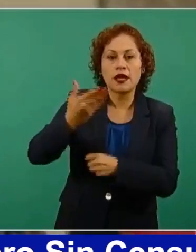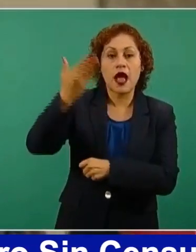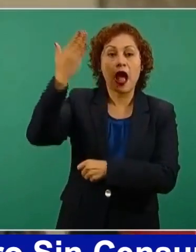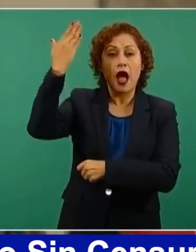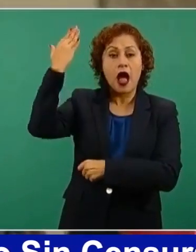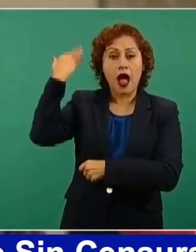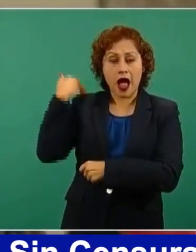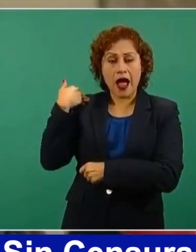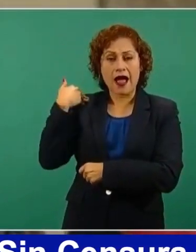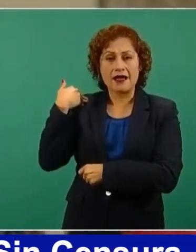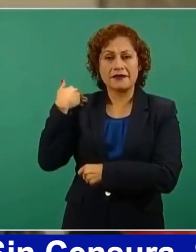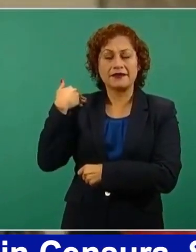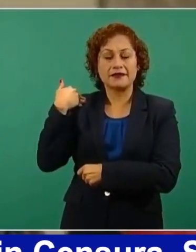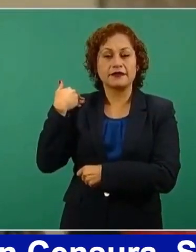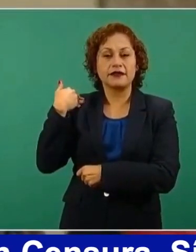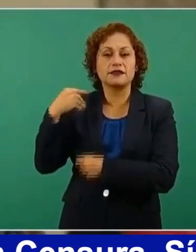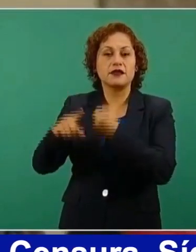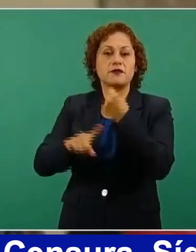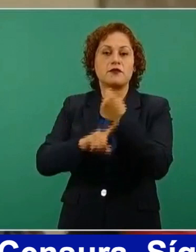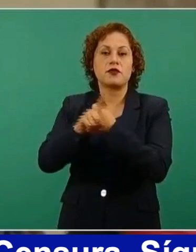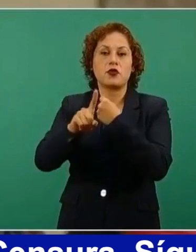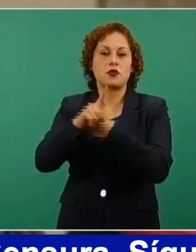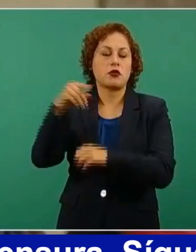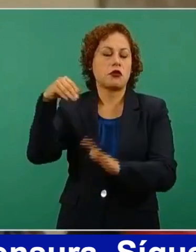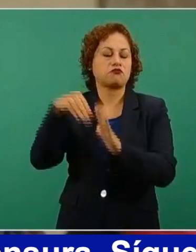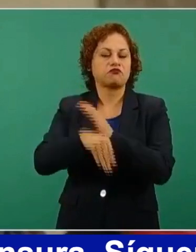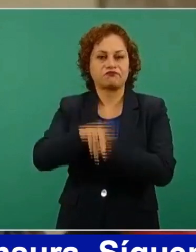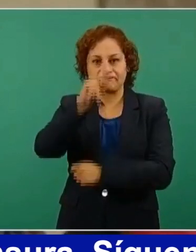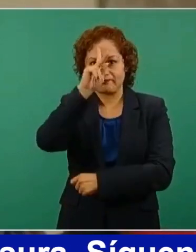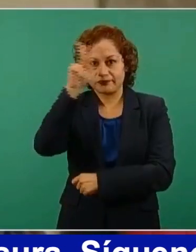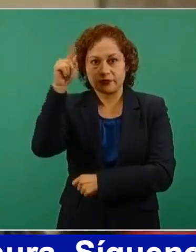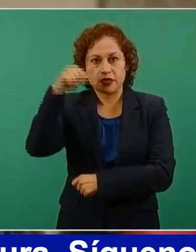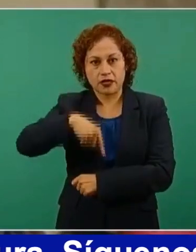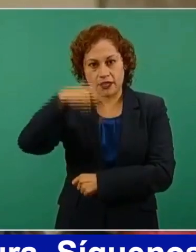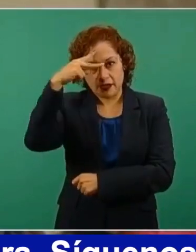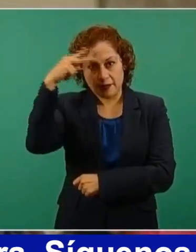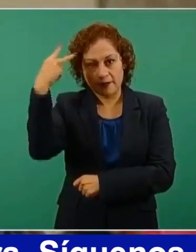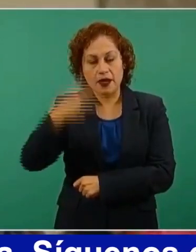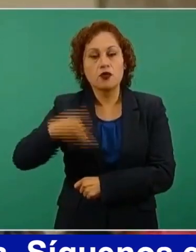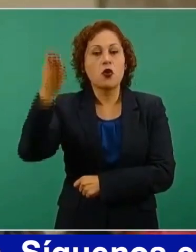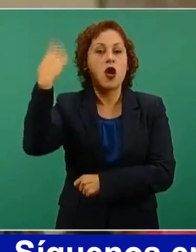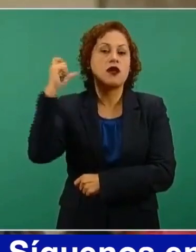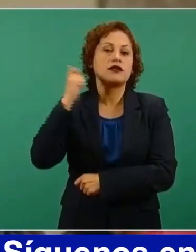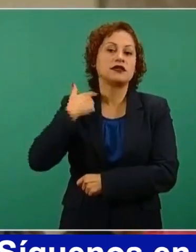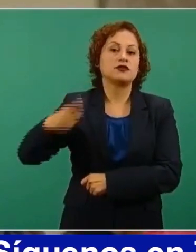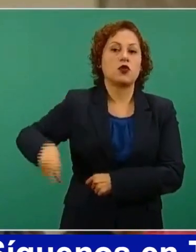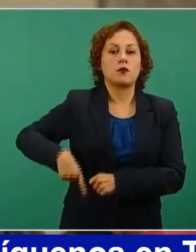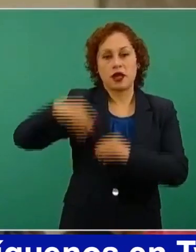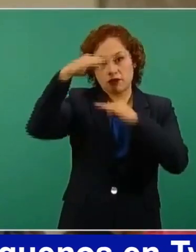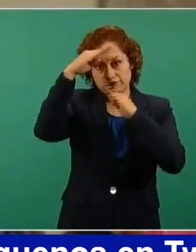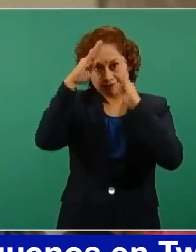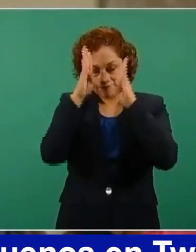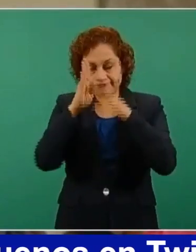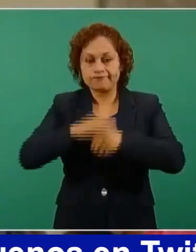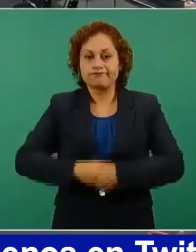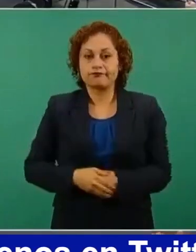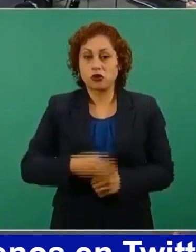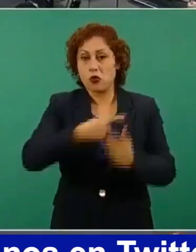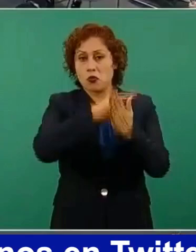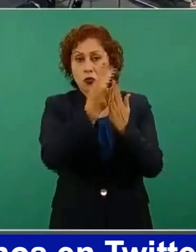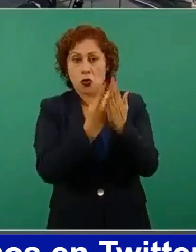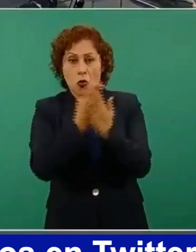a la más desastrosa situación de nuestro México, por el descuido de los gobiernos conservadores. Los programas hasta hoy